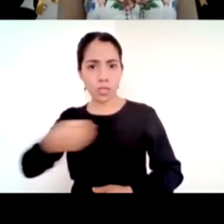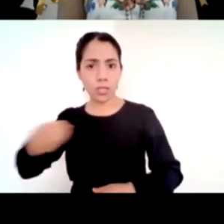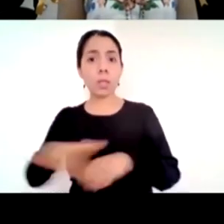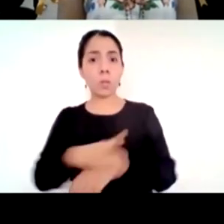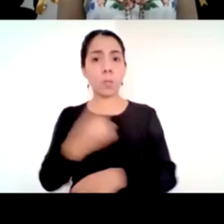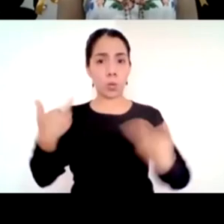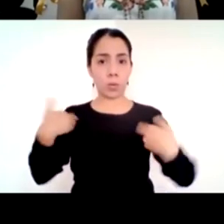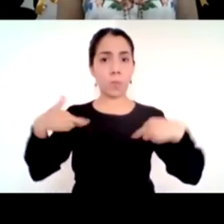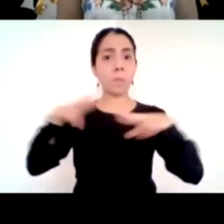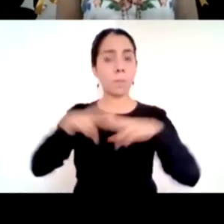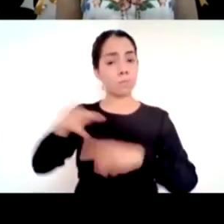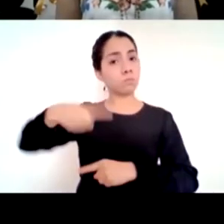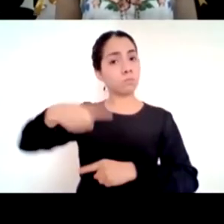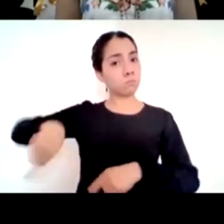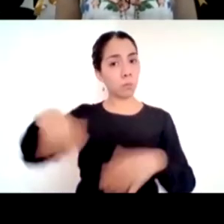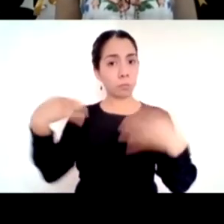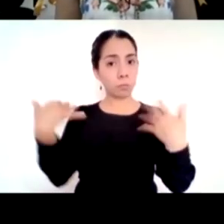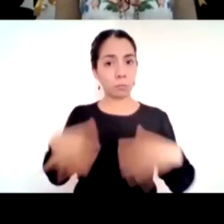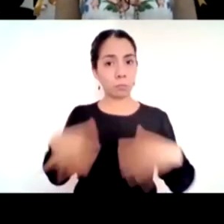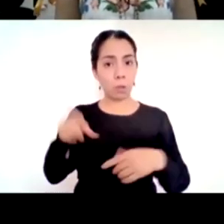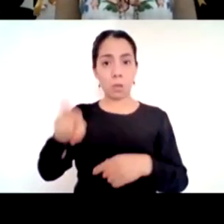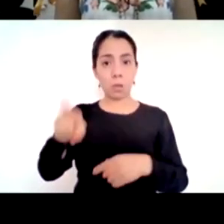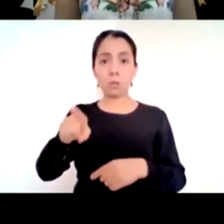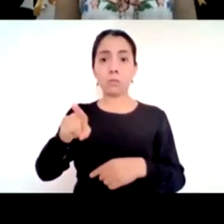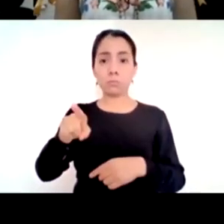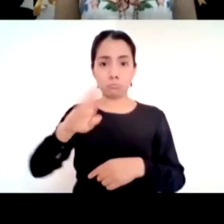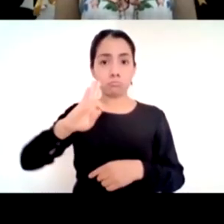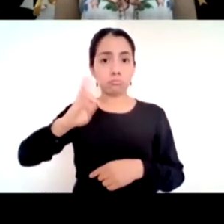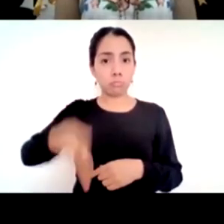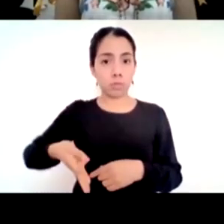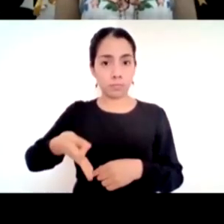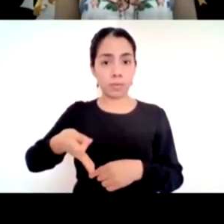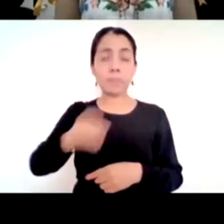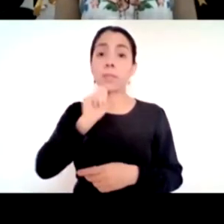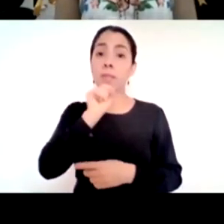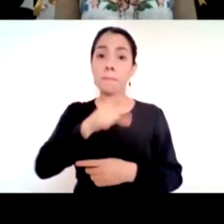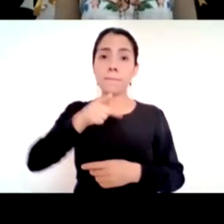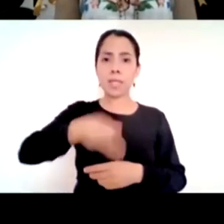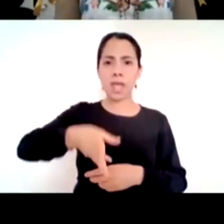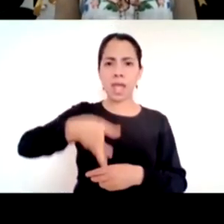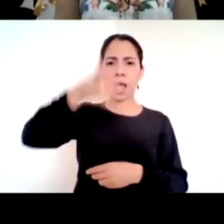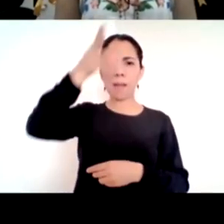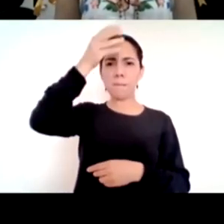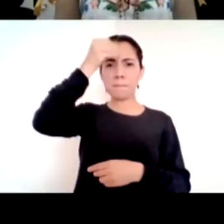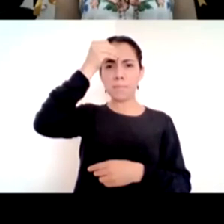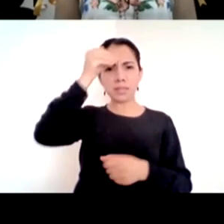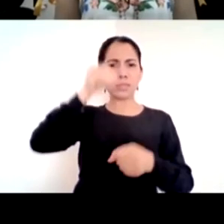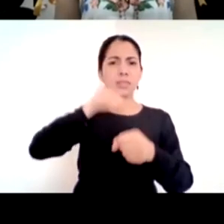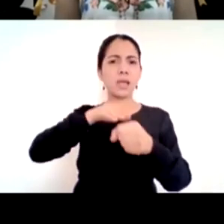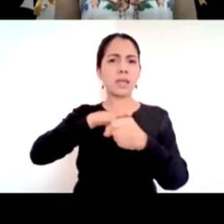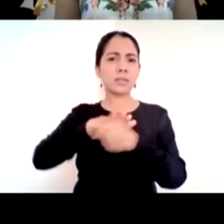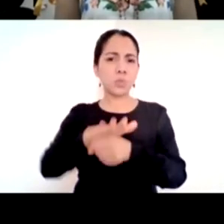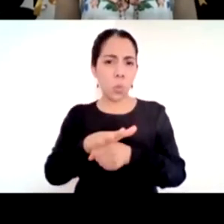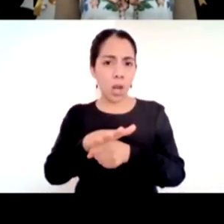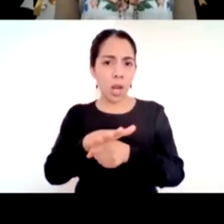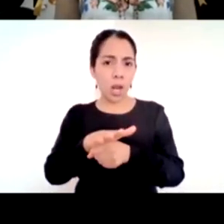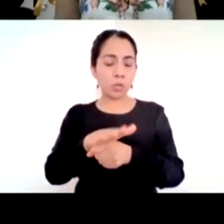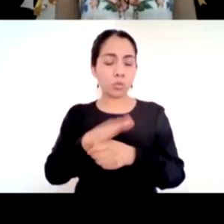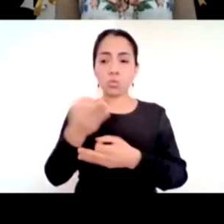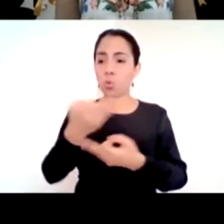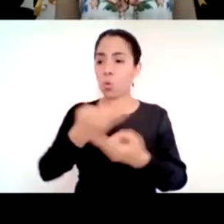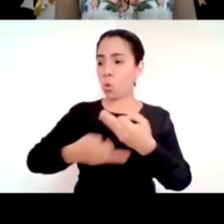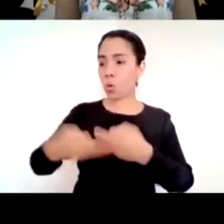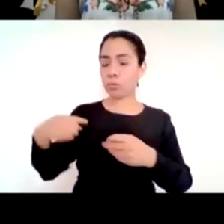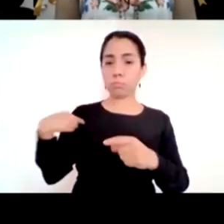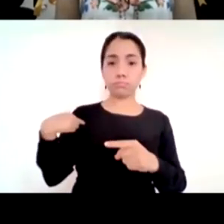será el tema de los aprendizajes ¿a qué me refiero por aprendizajes? tiene que ver con trayectorias y creo que esa será la parte